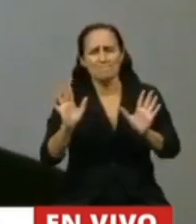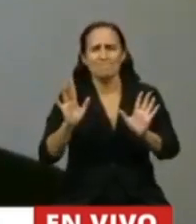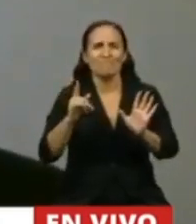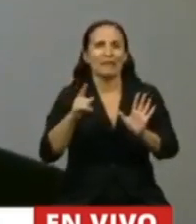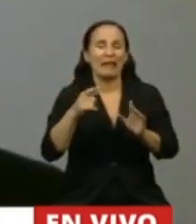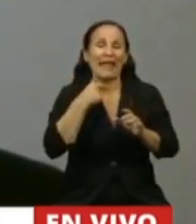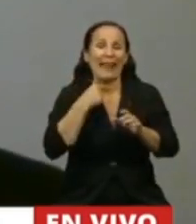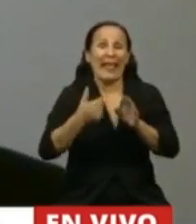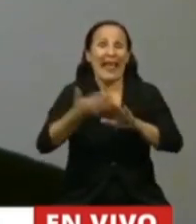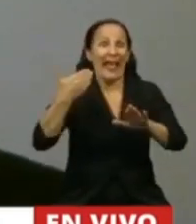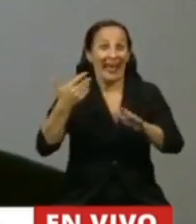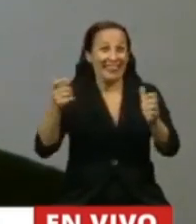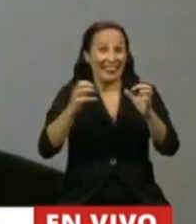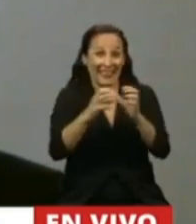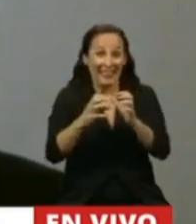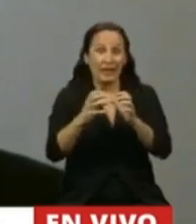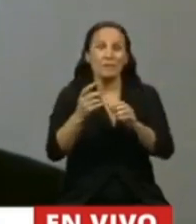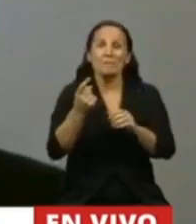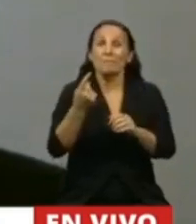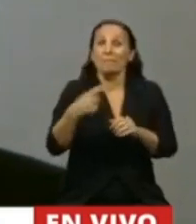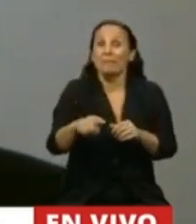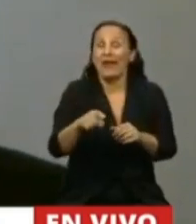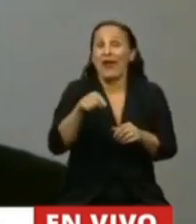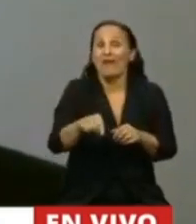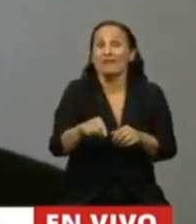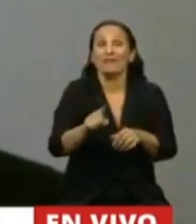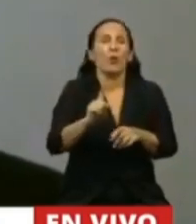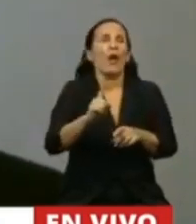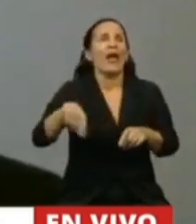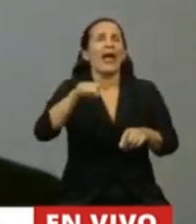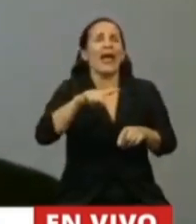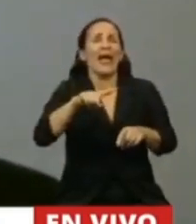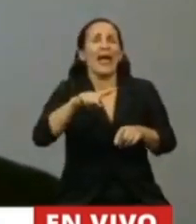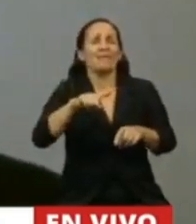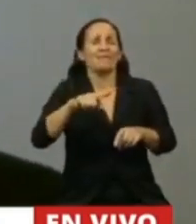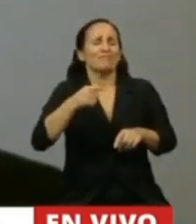rápido. Pero esto no fue una cuestión de falta de voluntad política.